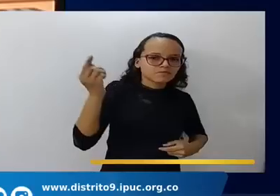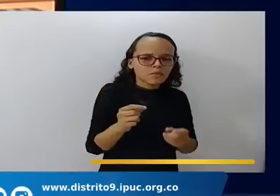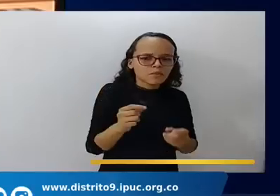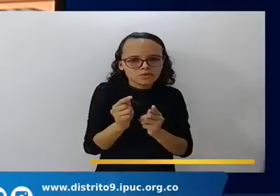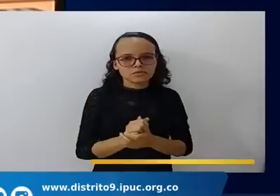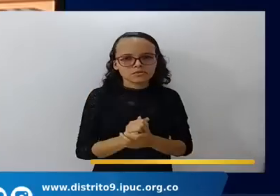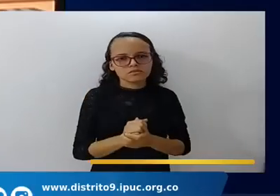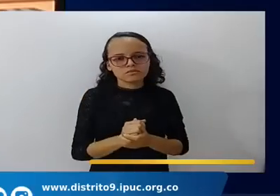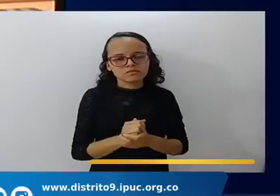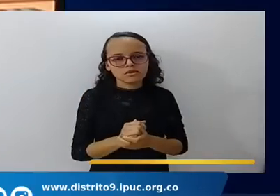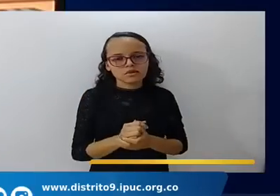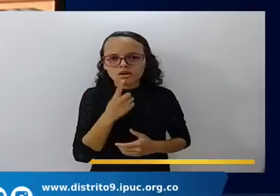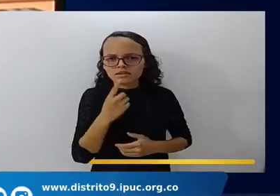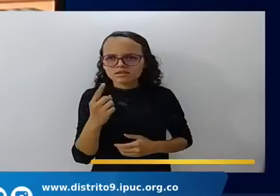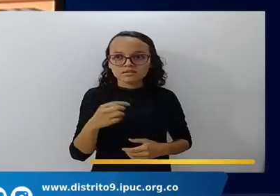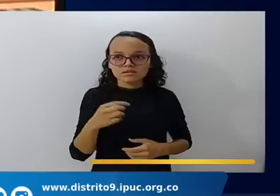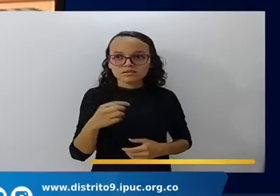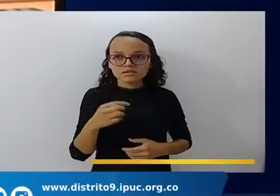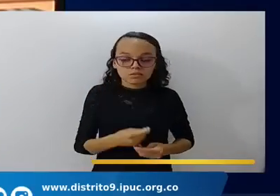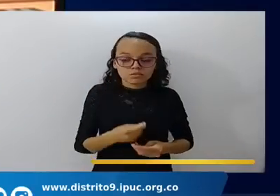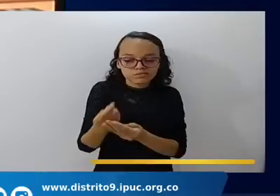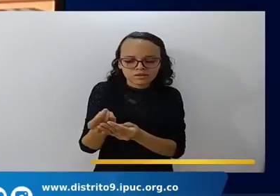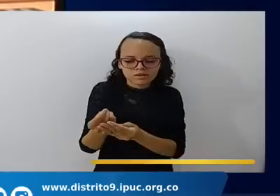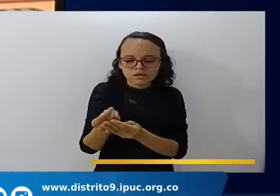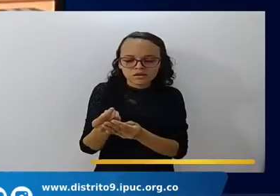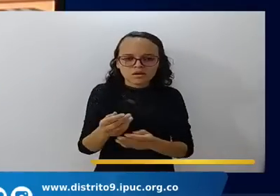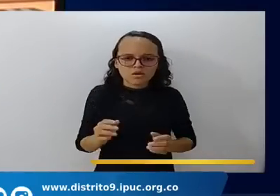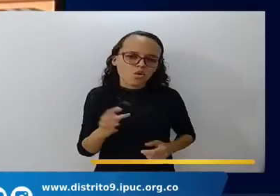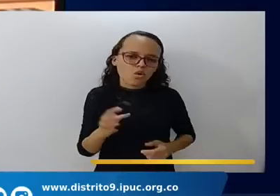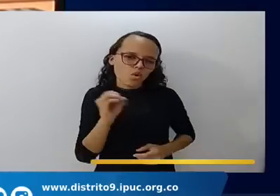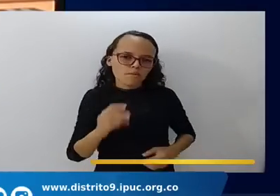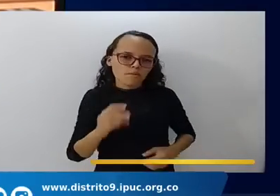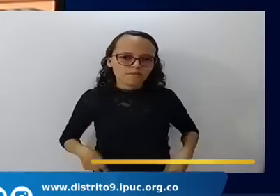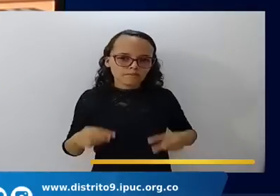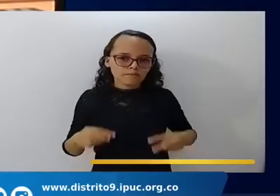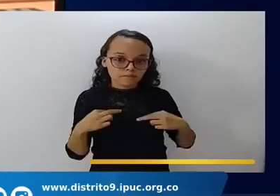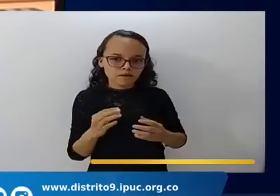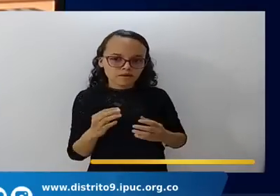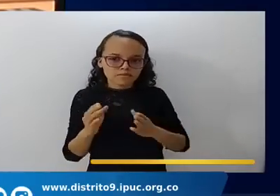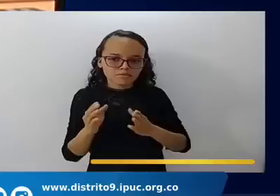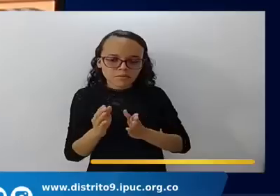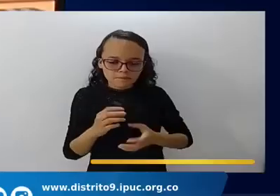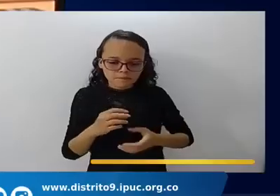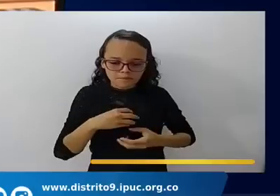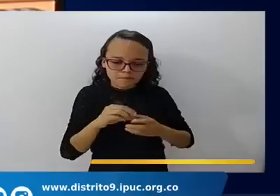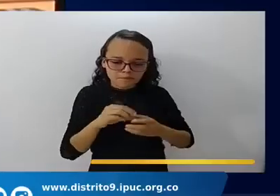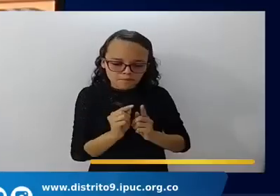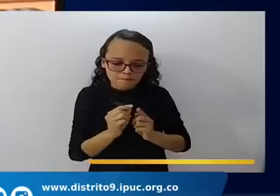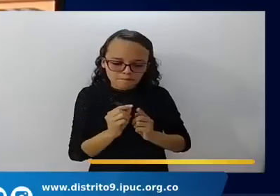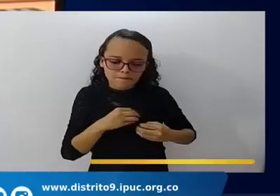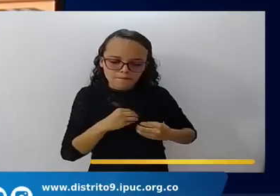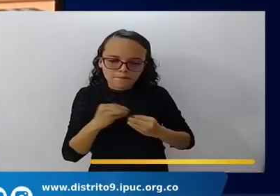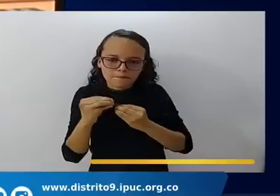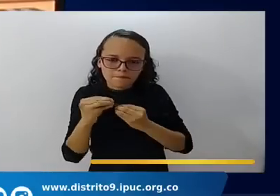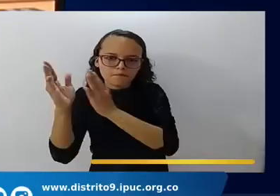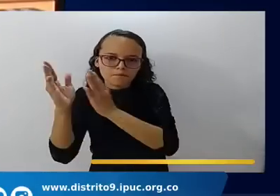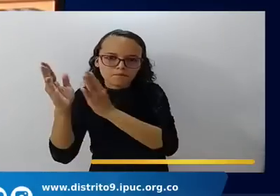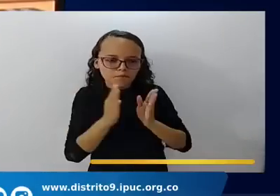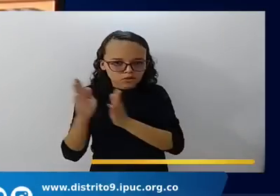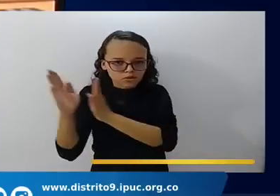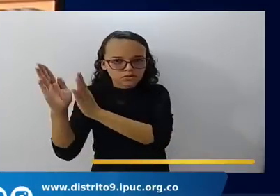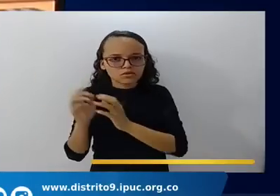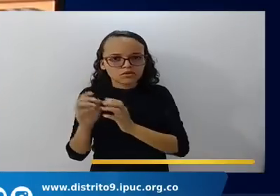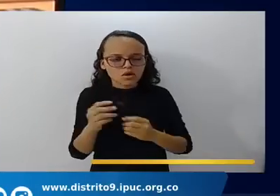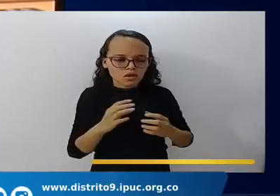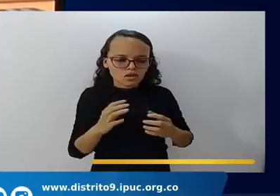Y hay quienes le dicen, Señor, te entrego esta parte de mi vida y te entrego esta otra parte de mi vida y Señor, te entrego esta otra parte de mi vida